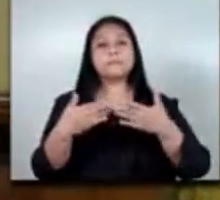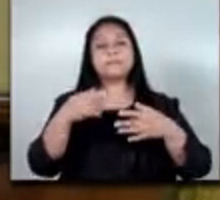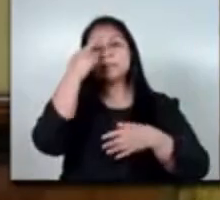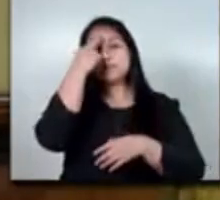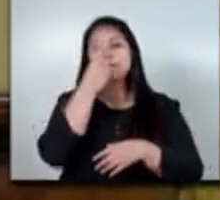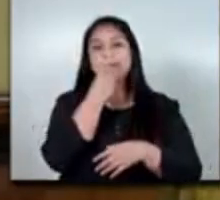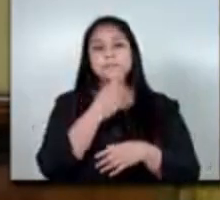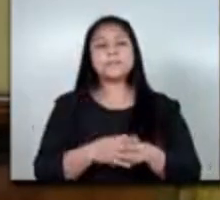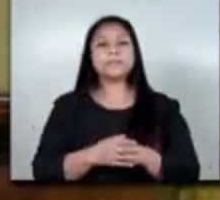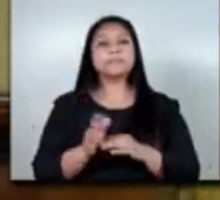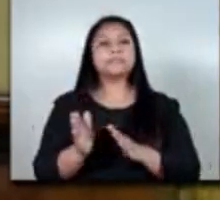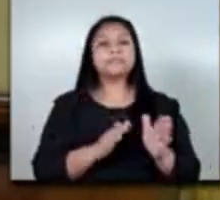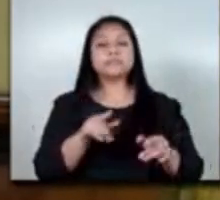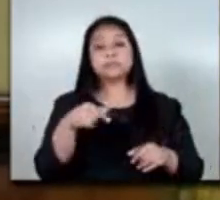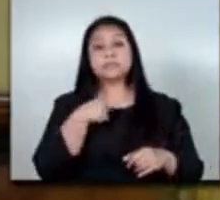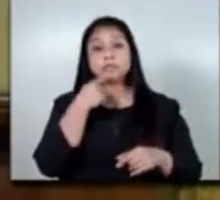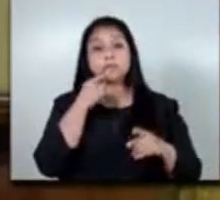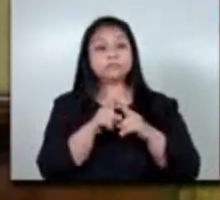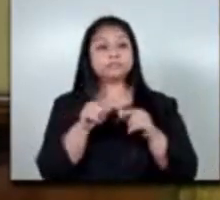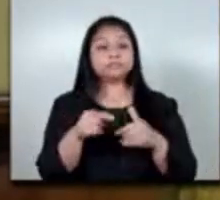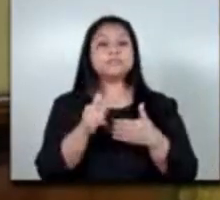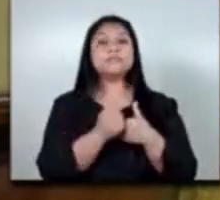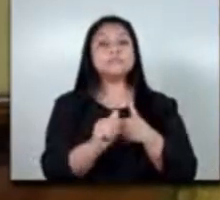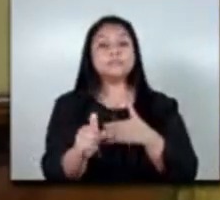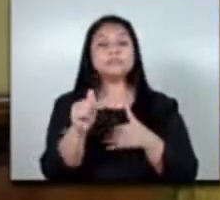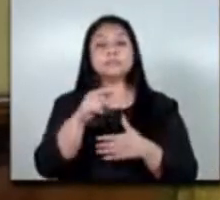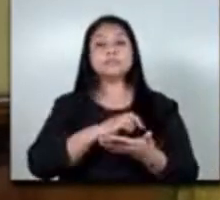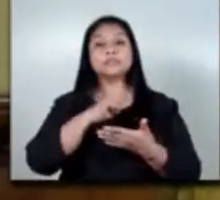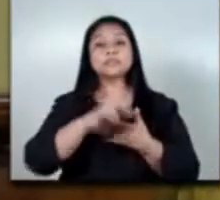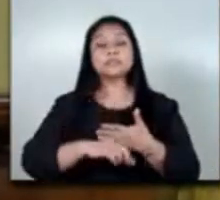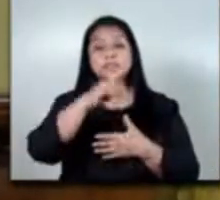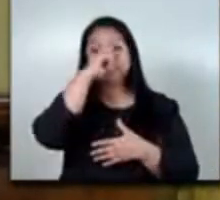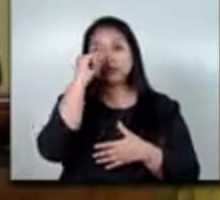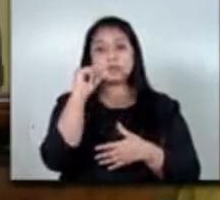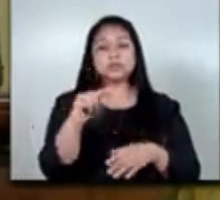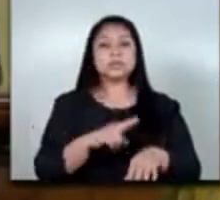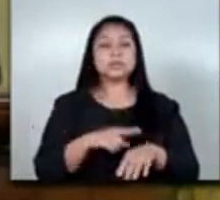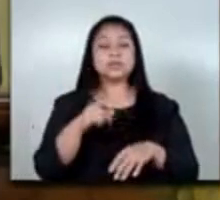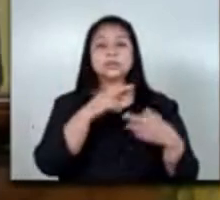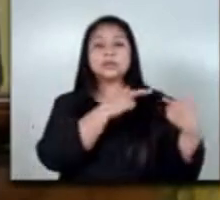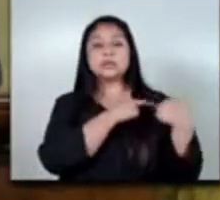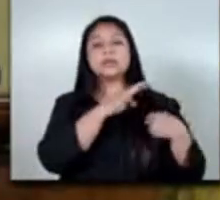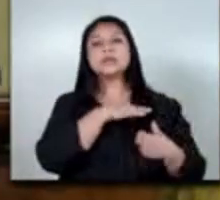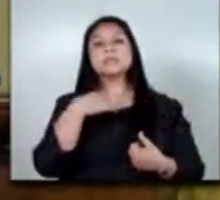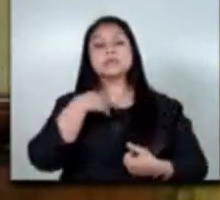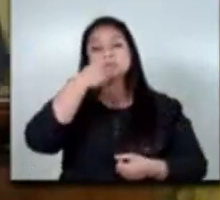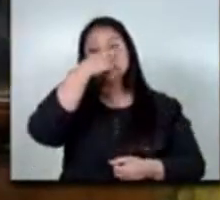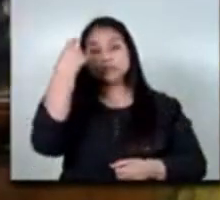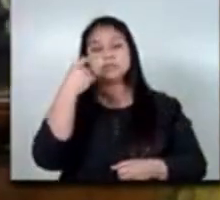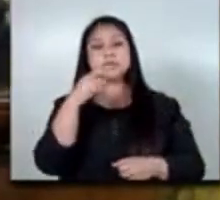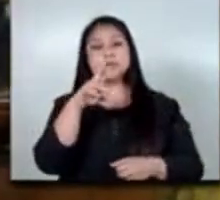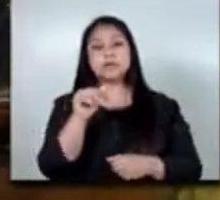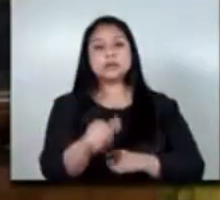a continuación tenemos los avances del programa de trabajo temporal a cargo del señor ministro de trabajo y previsión social